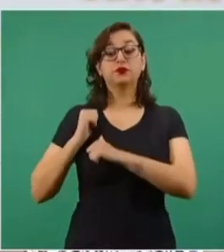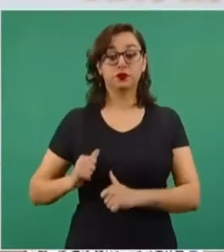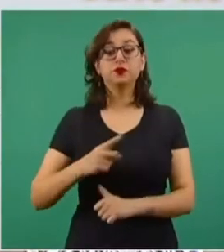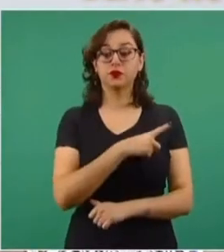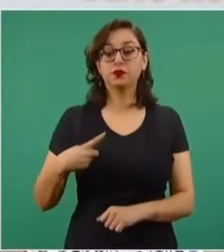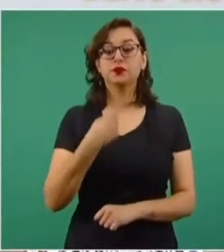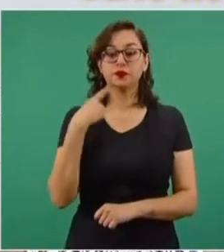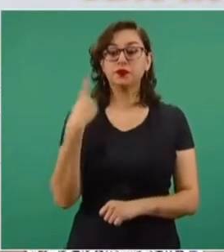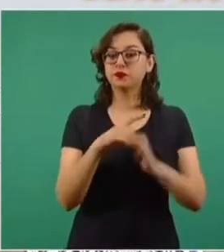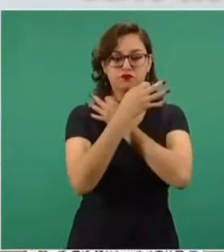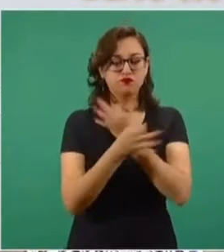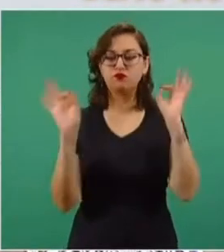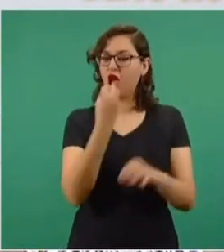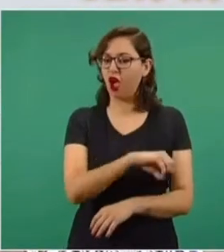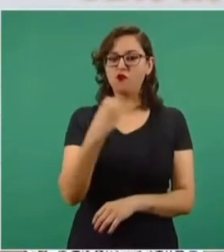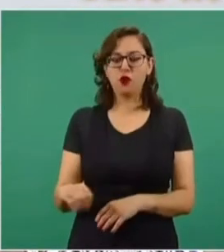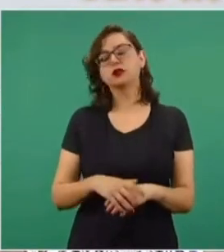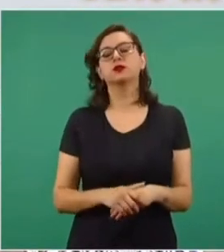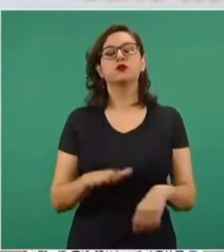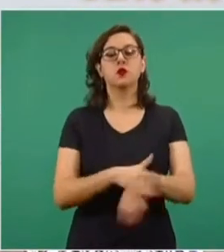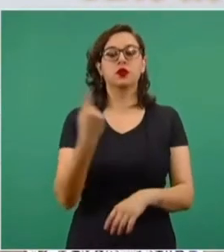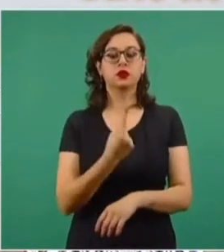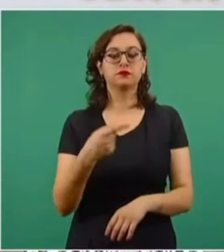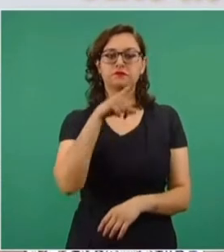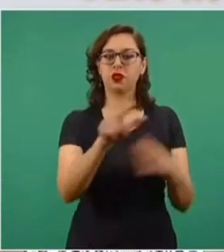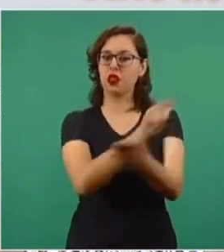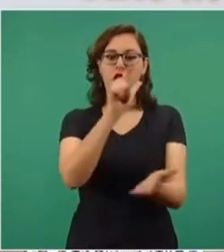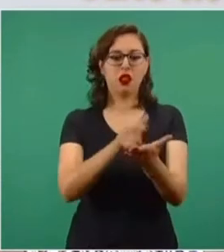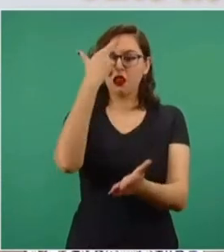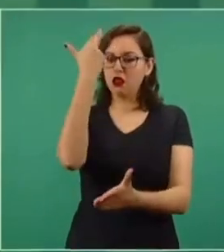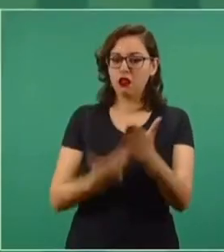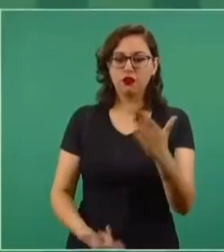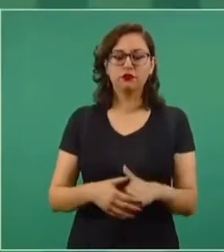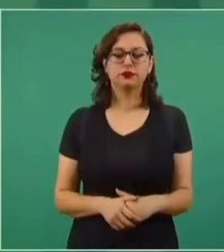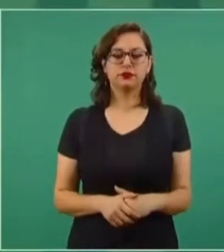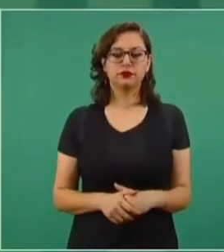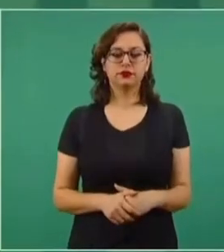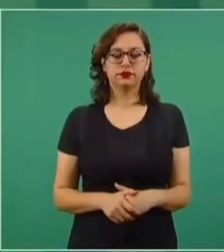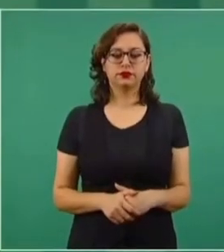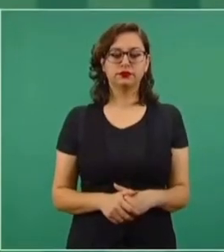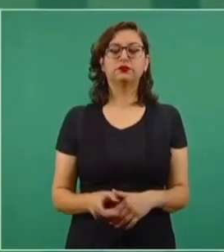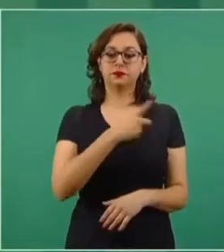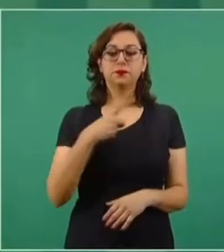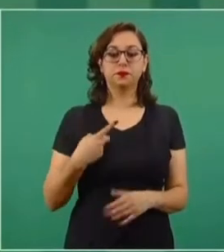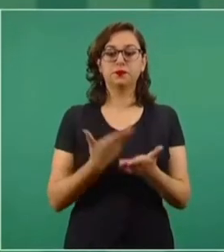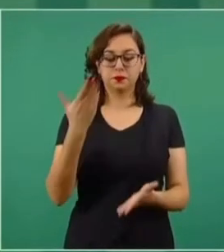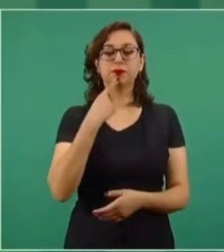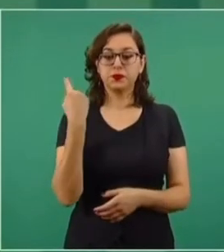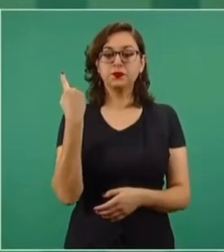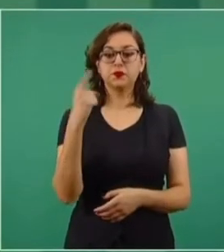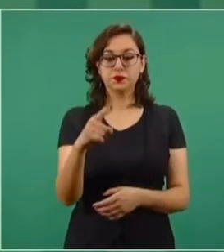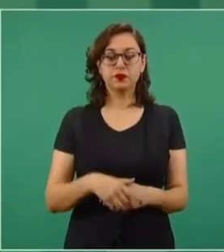está obligada a hacerlo, porque es un delito y se tiene que denunciar.